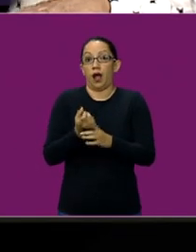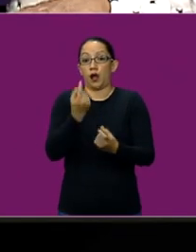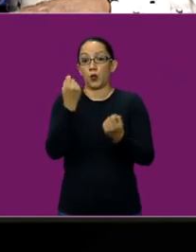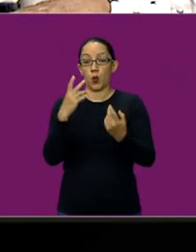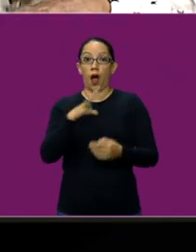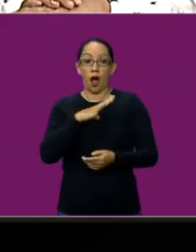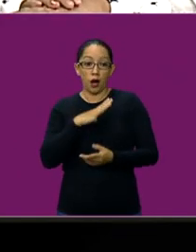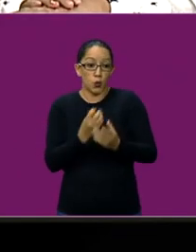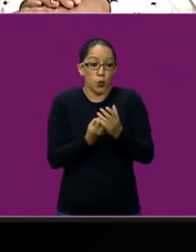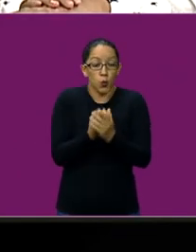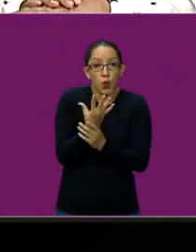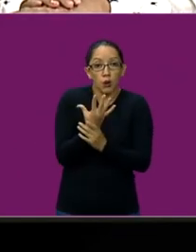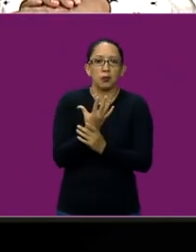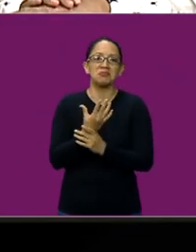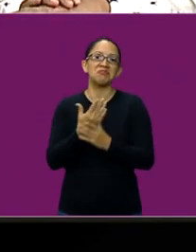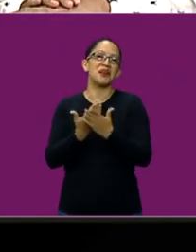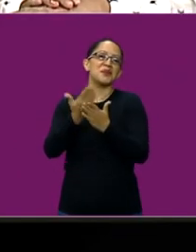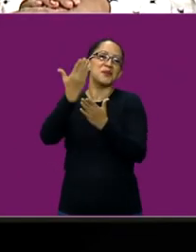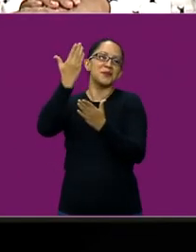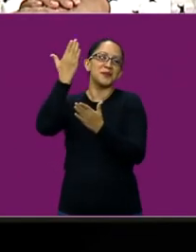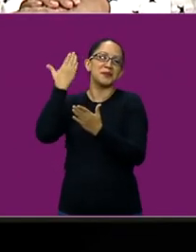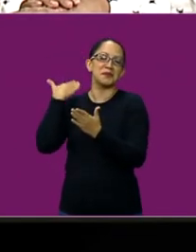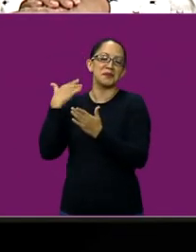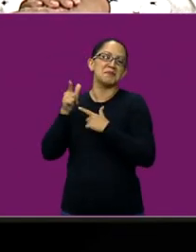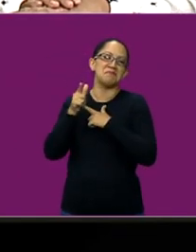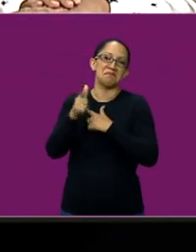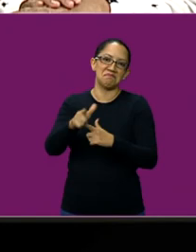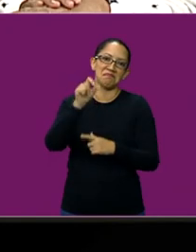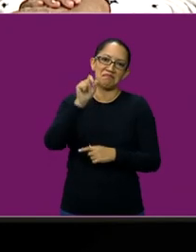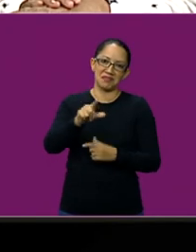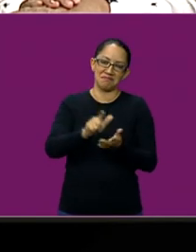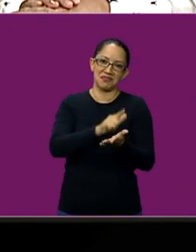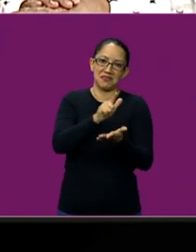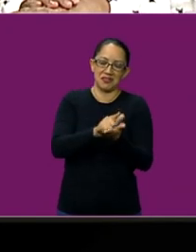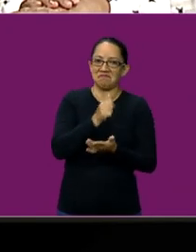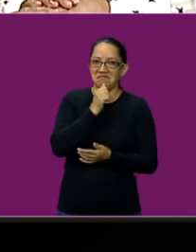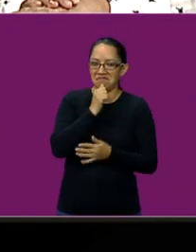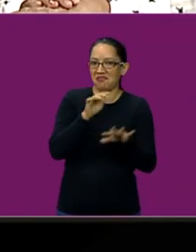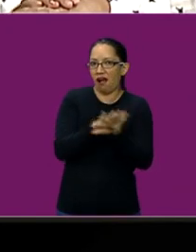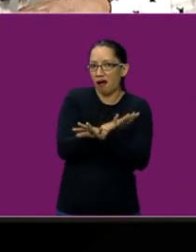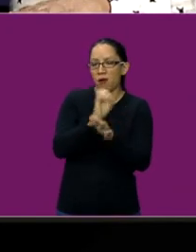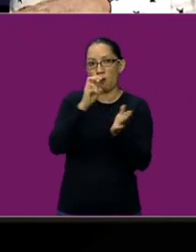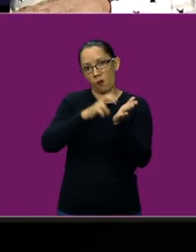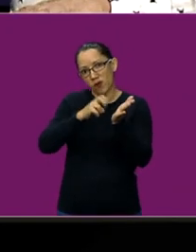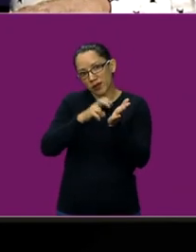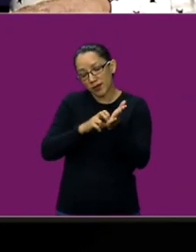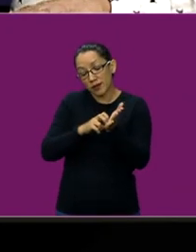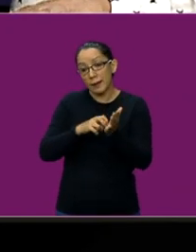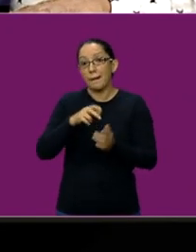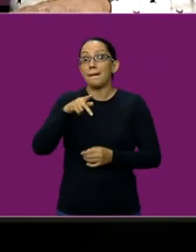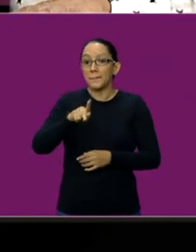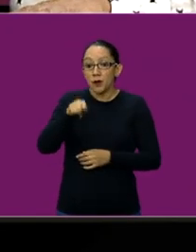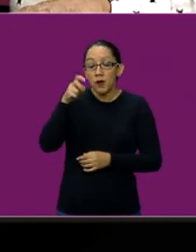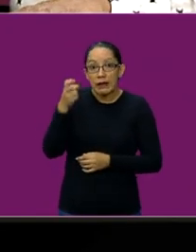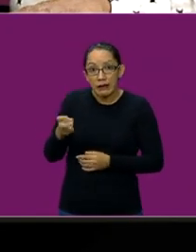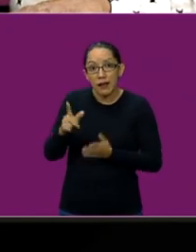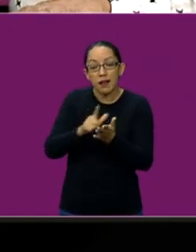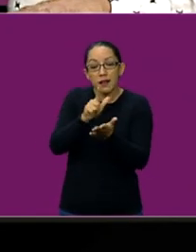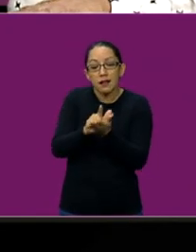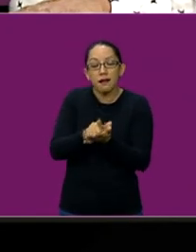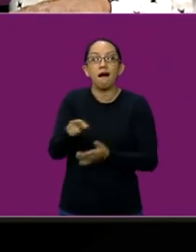pero hay algunas excepciones. Y, más que nada, el derecho a la comunicación.